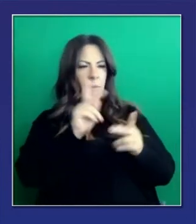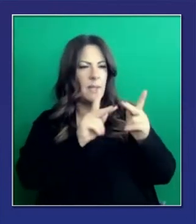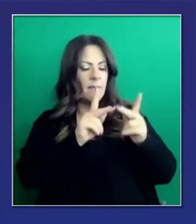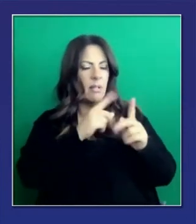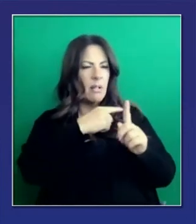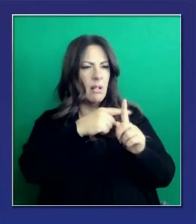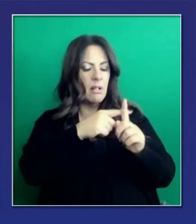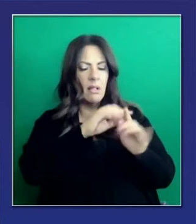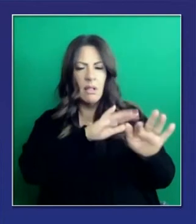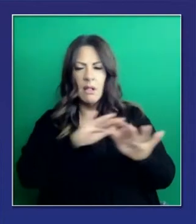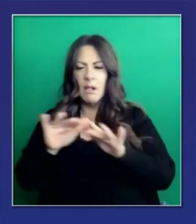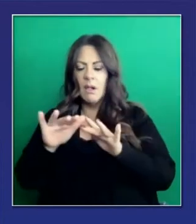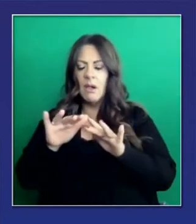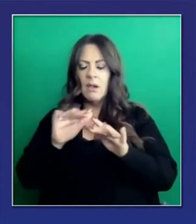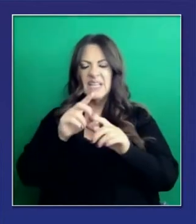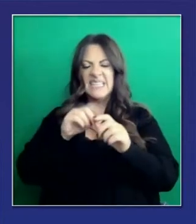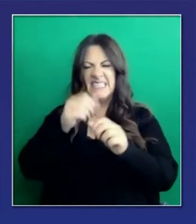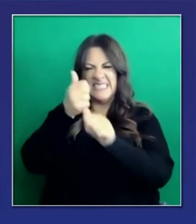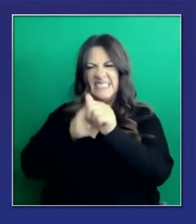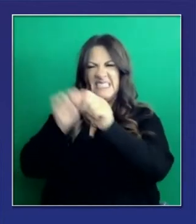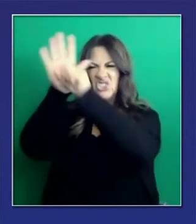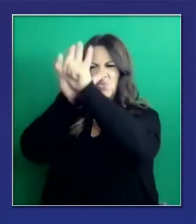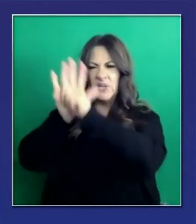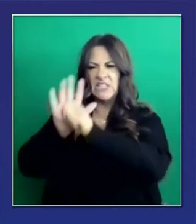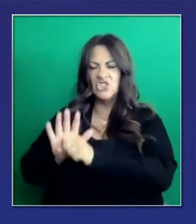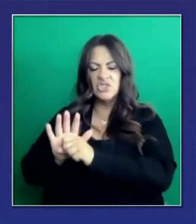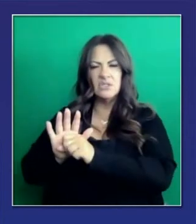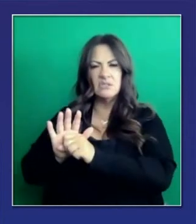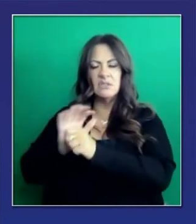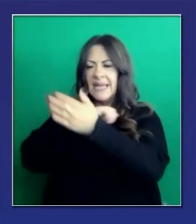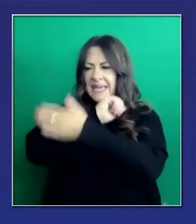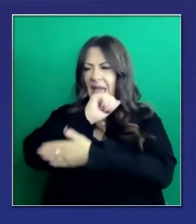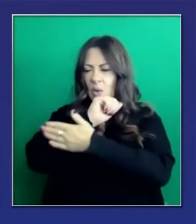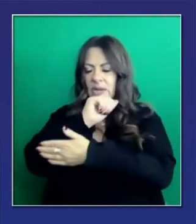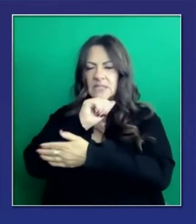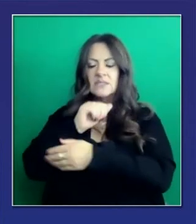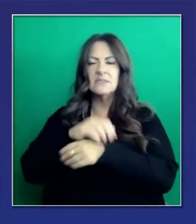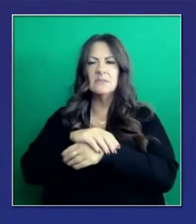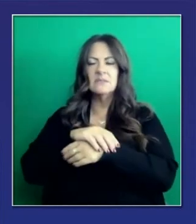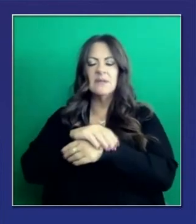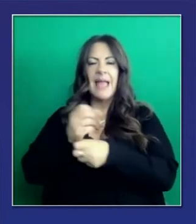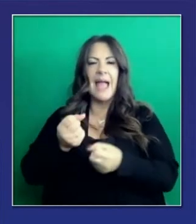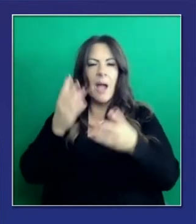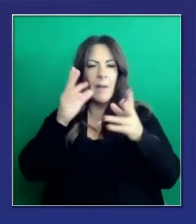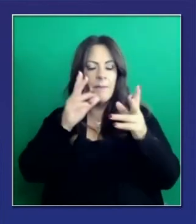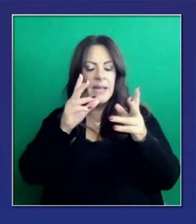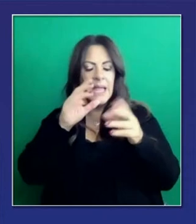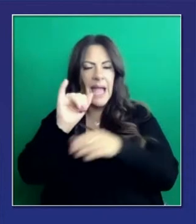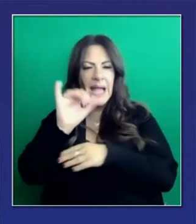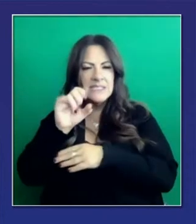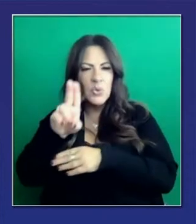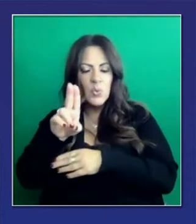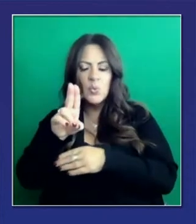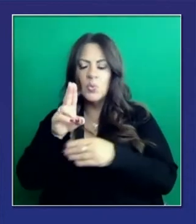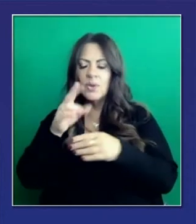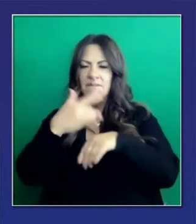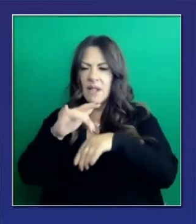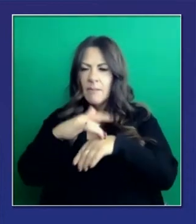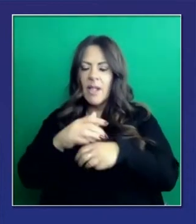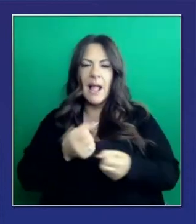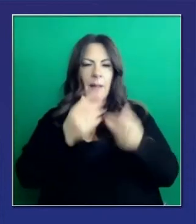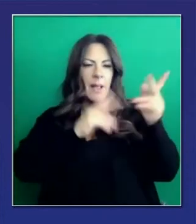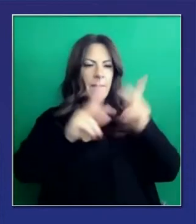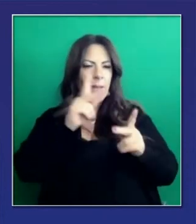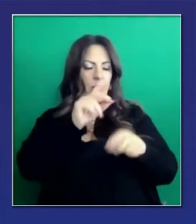efectivo es, no solamente por condado, pero por región también. Vemos la capacidad, por ejemplo, de cuidado intensivo, trabajando con la ayuda